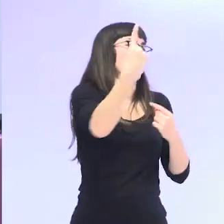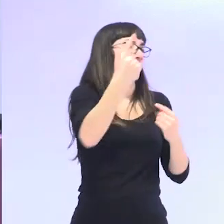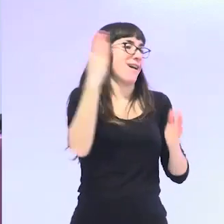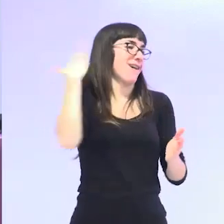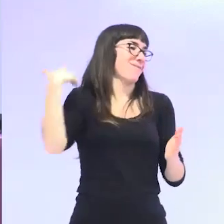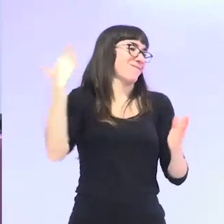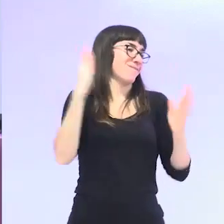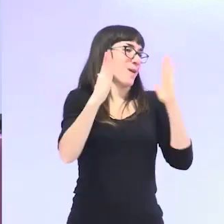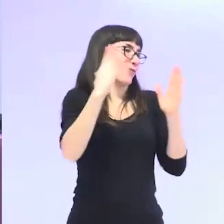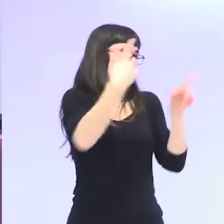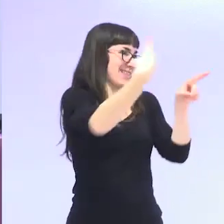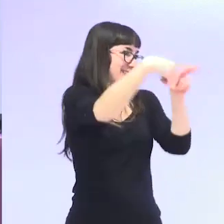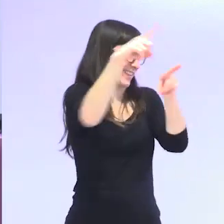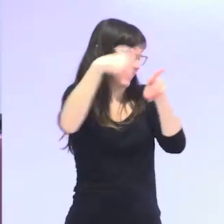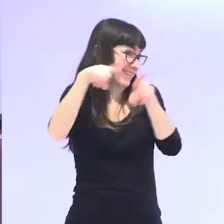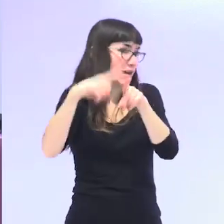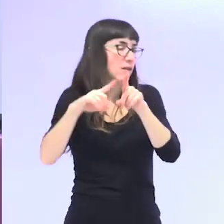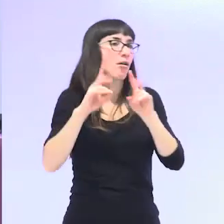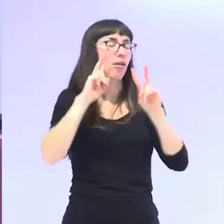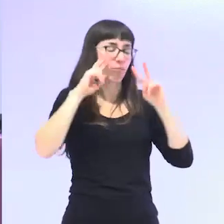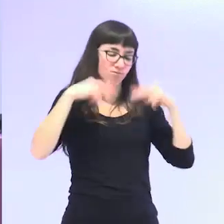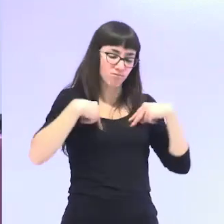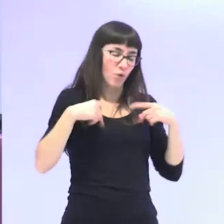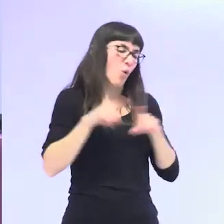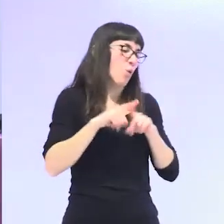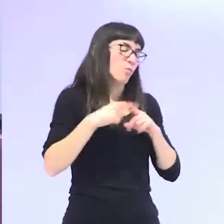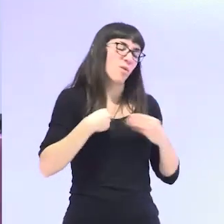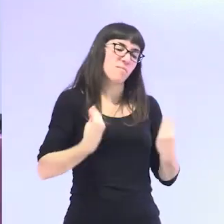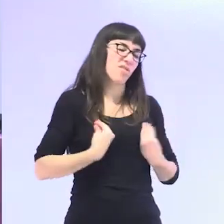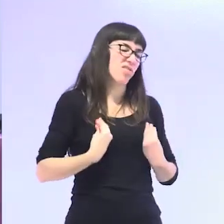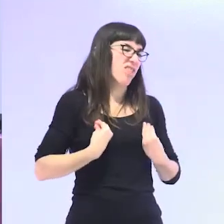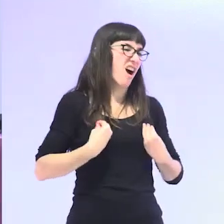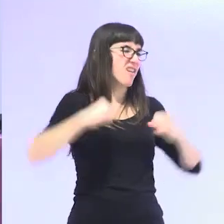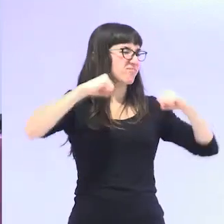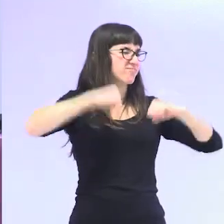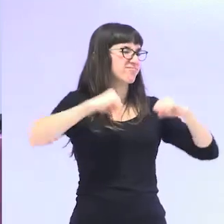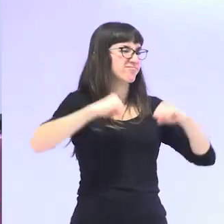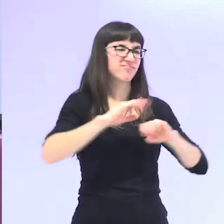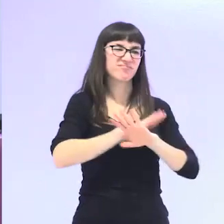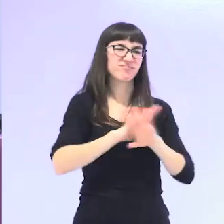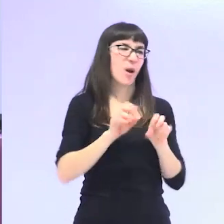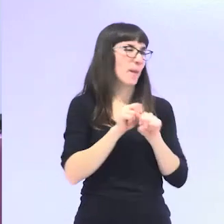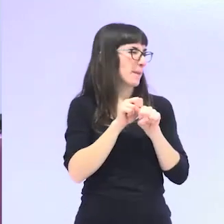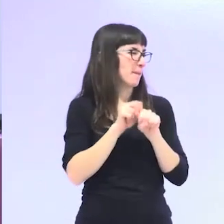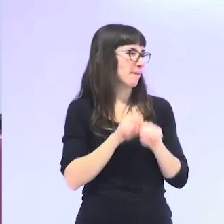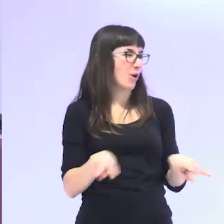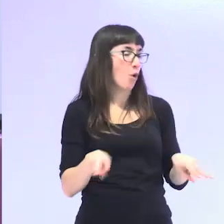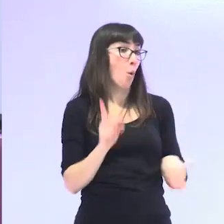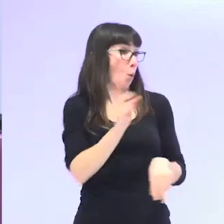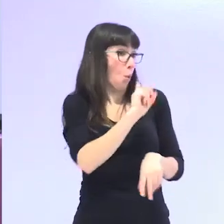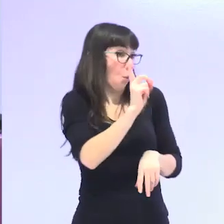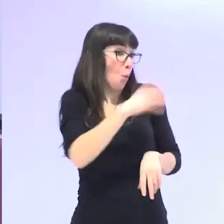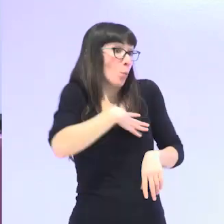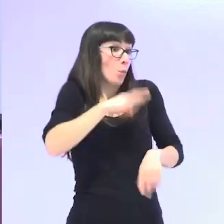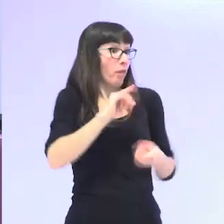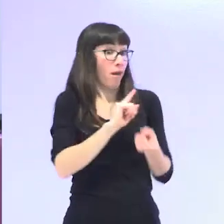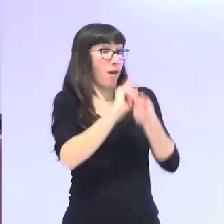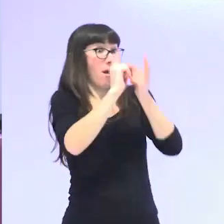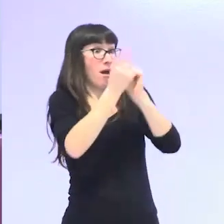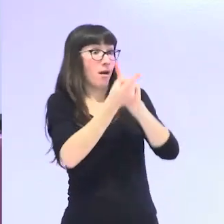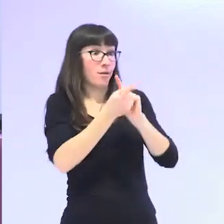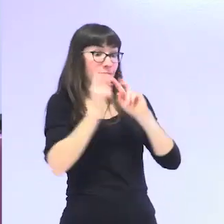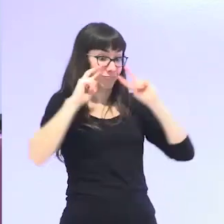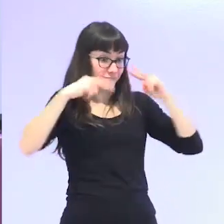pero no tengo por qué ver la vejez como la peor etapa de mi vida, sino todo lo contrario. Puede ser una etapa en la que yo haga una